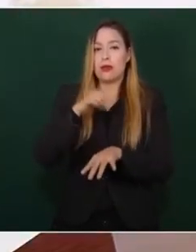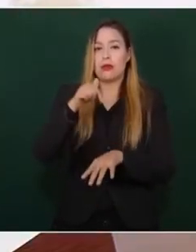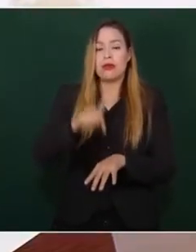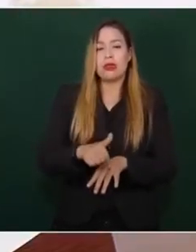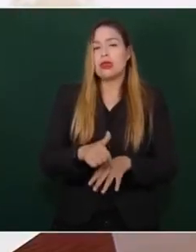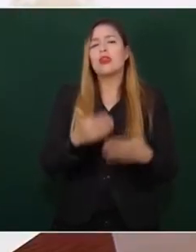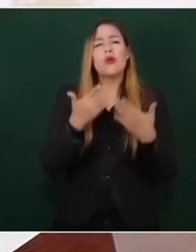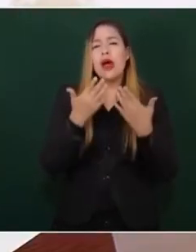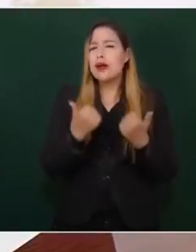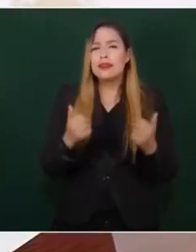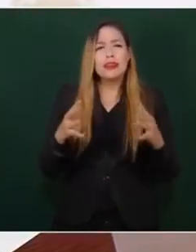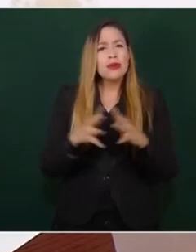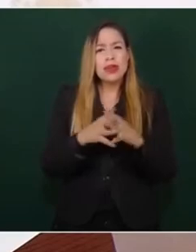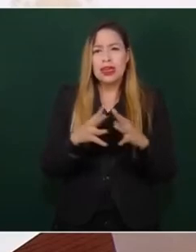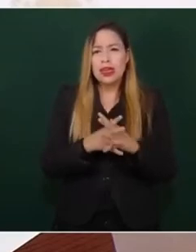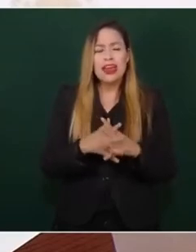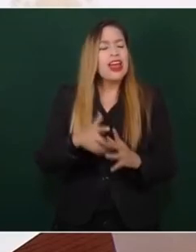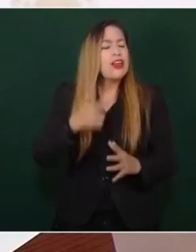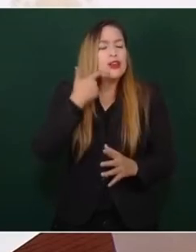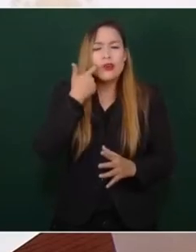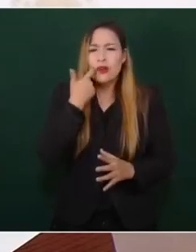y no decíamos eso.